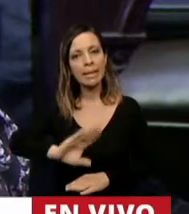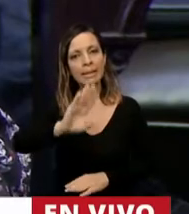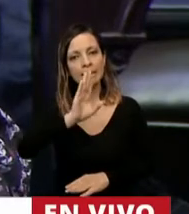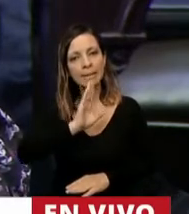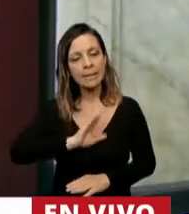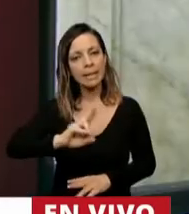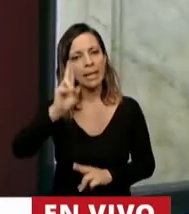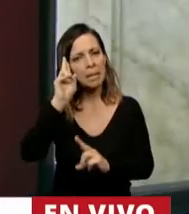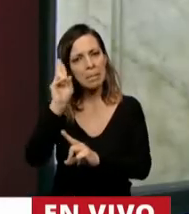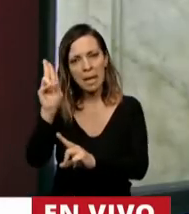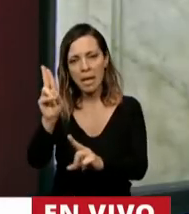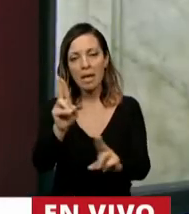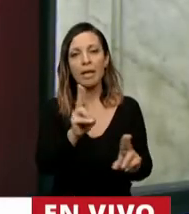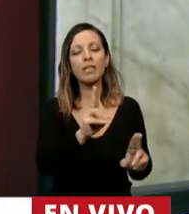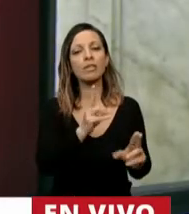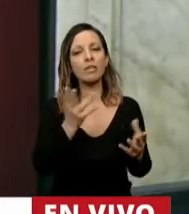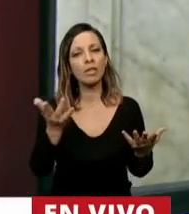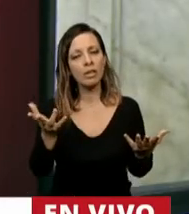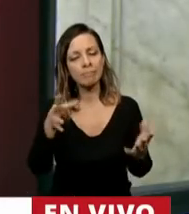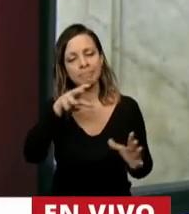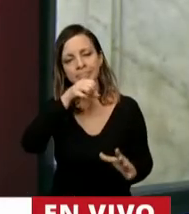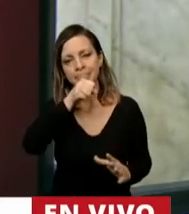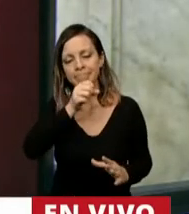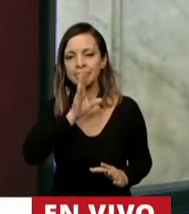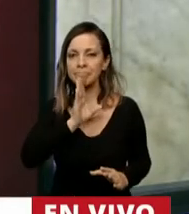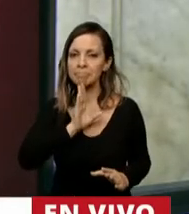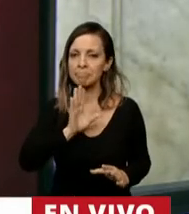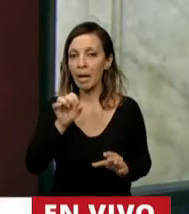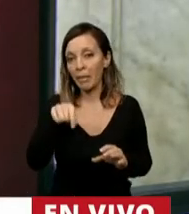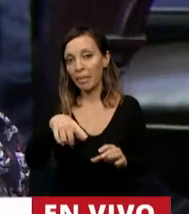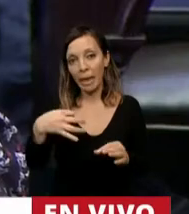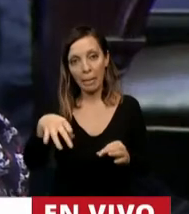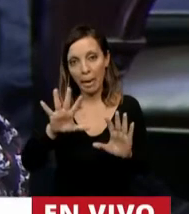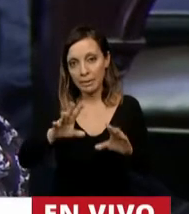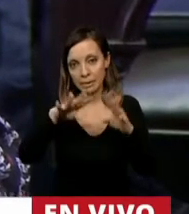respeto, con mucha tolerancia, como debe ser en esta Cámara,